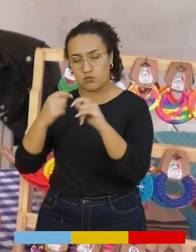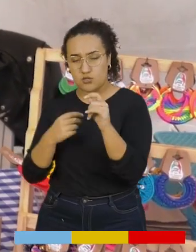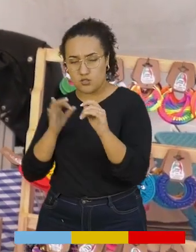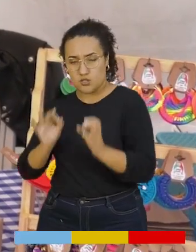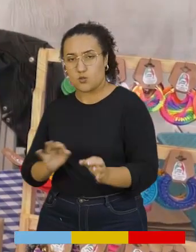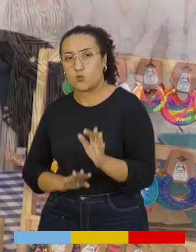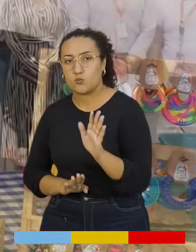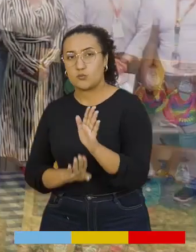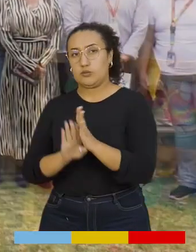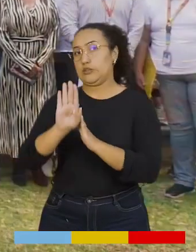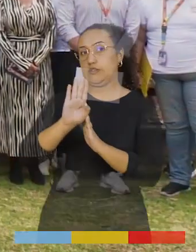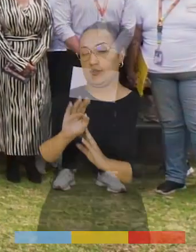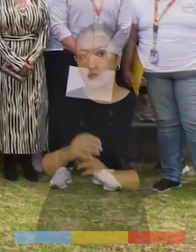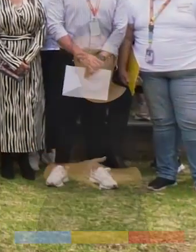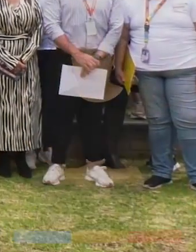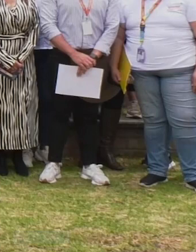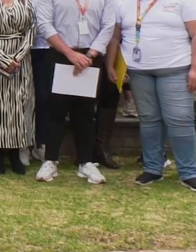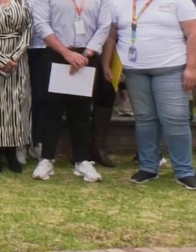que podamos crecer como marca.